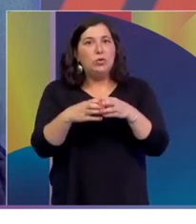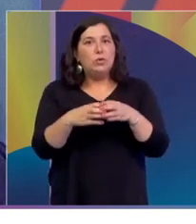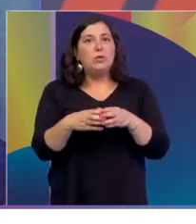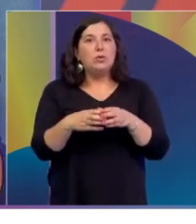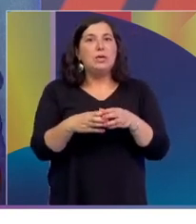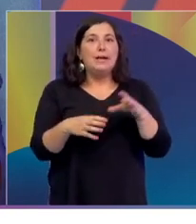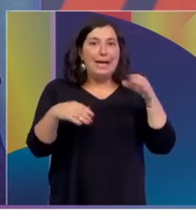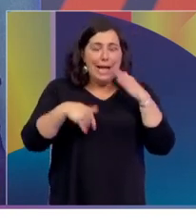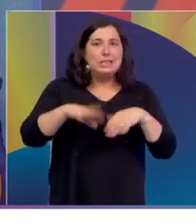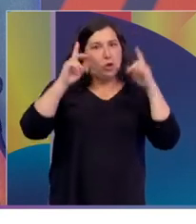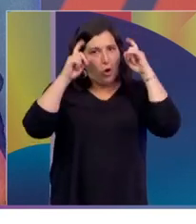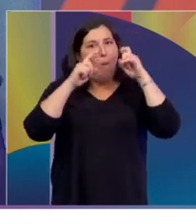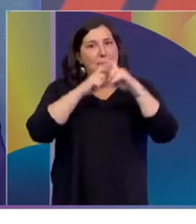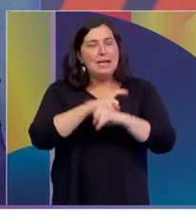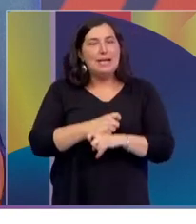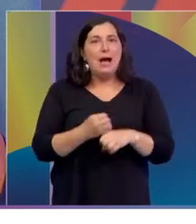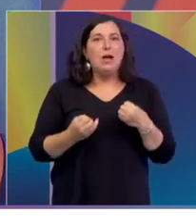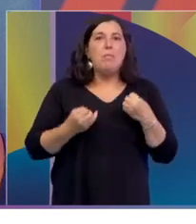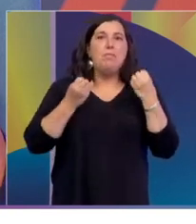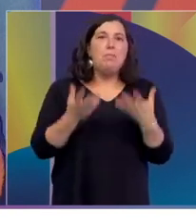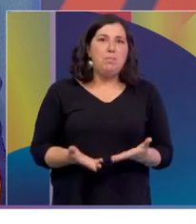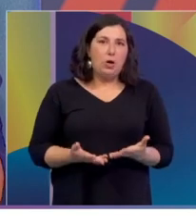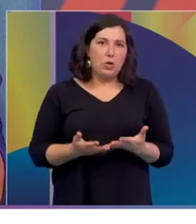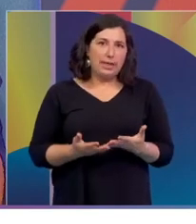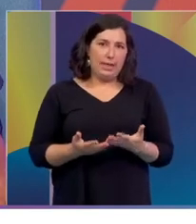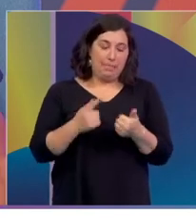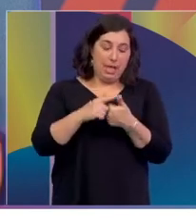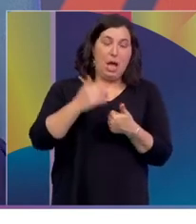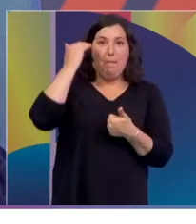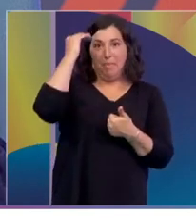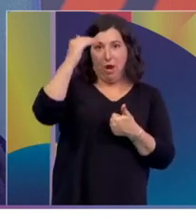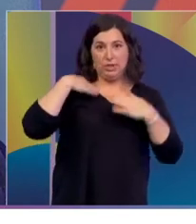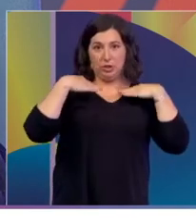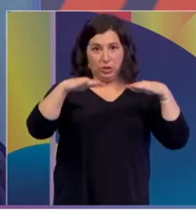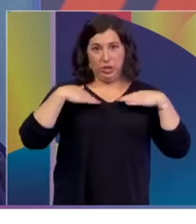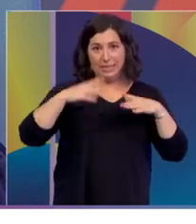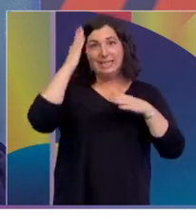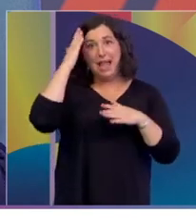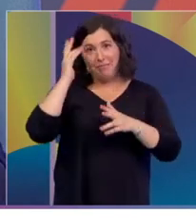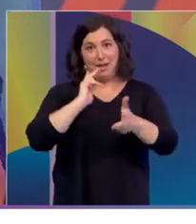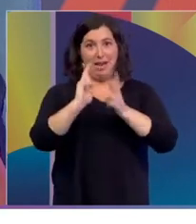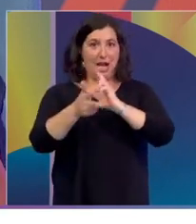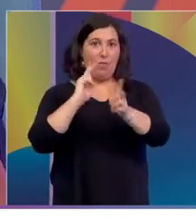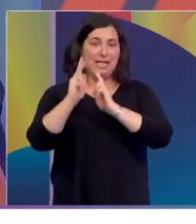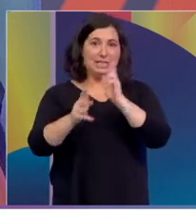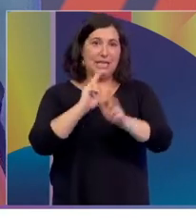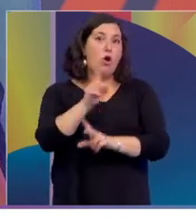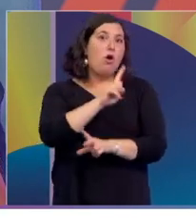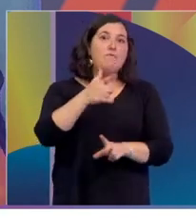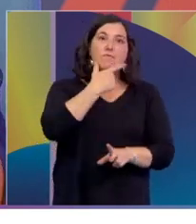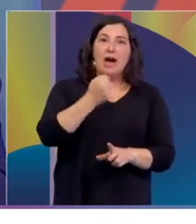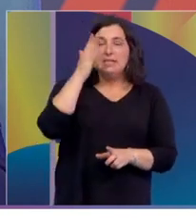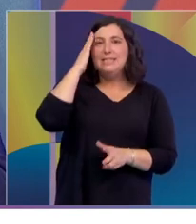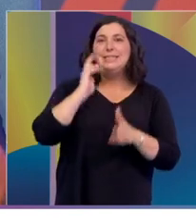bastante complicado también, porque tiene que ser docente de educación física y manejar la lengua de señas. Claro. Que no es fácil, ¿no?